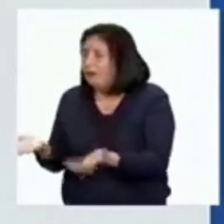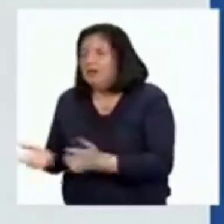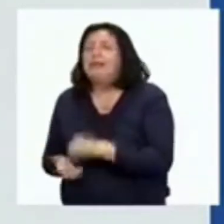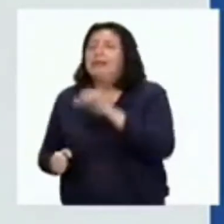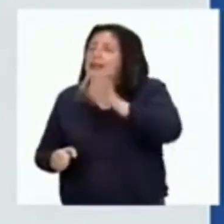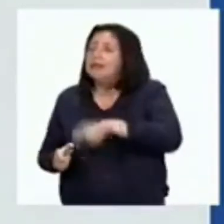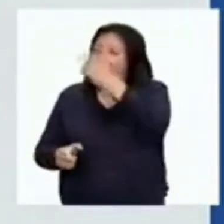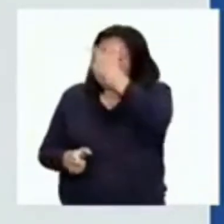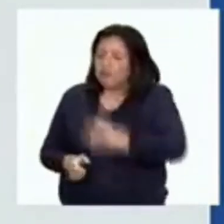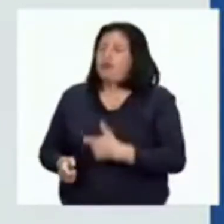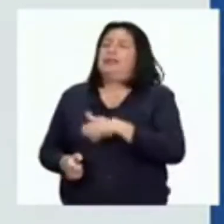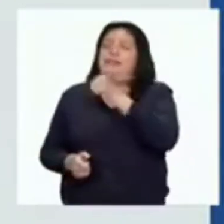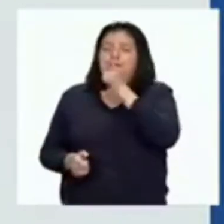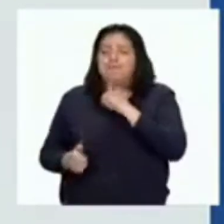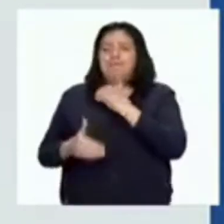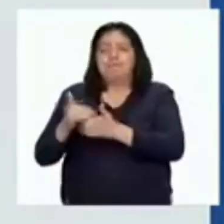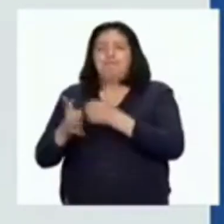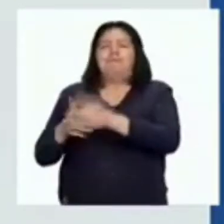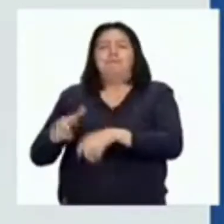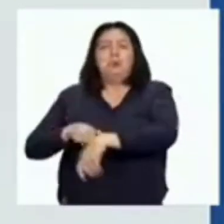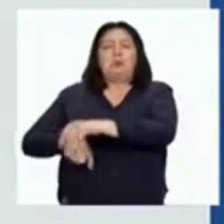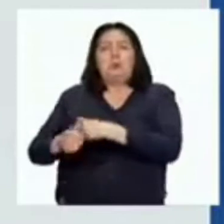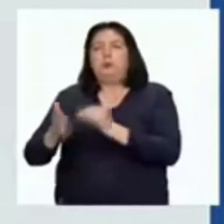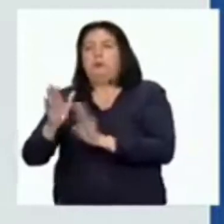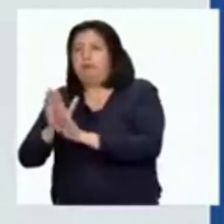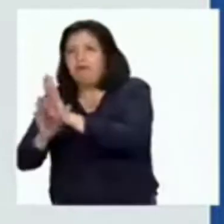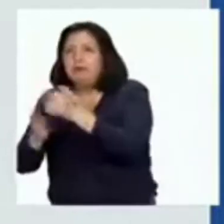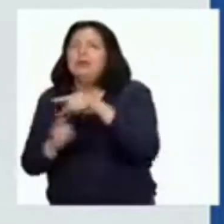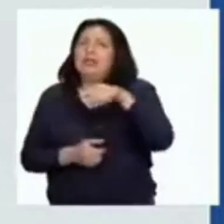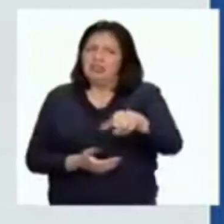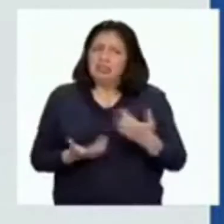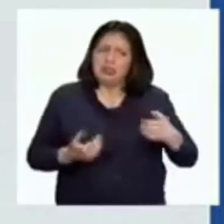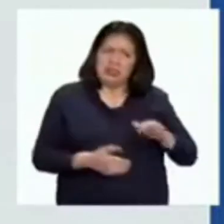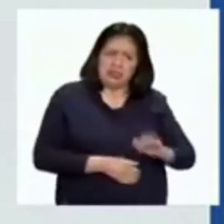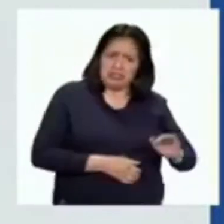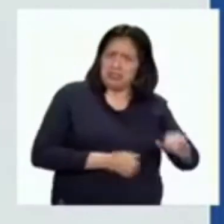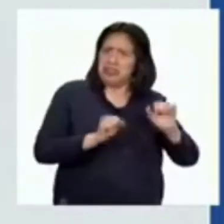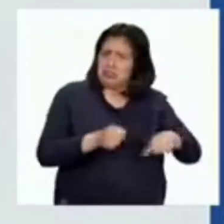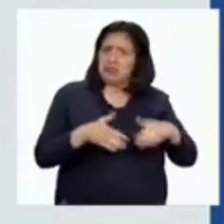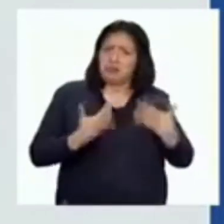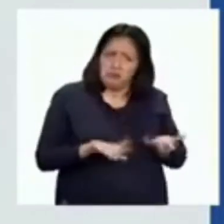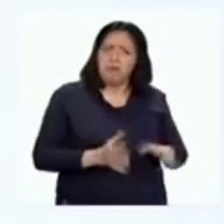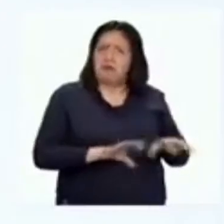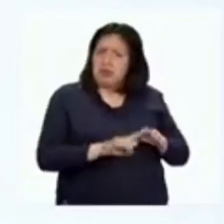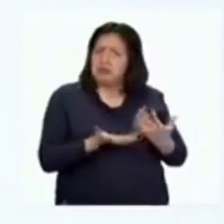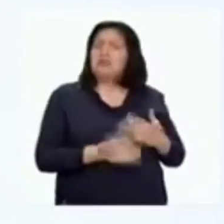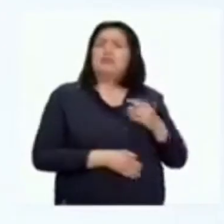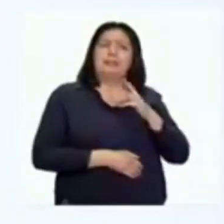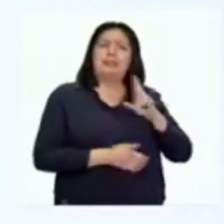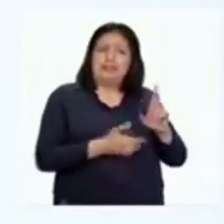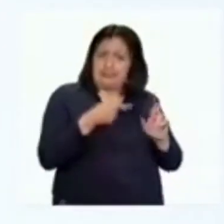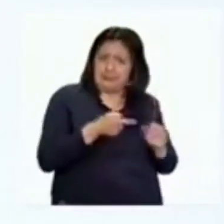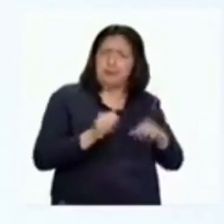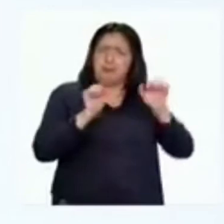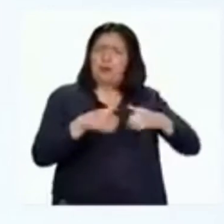resiliente. Sin embargo, si desarrollamos desde niños nuestra resiliencia, podemos lograr grandes cosas. ¿De qué